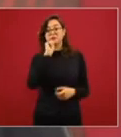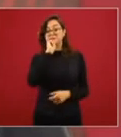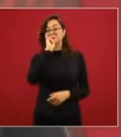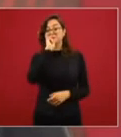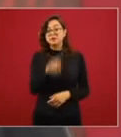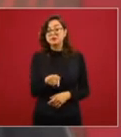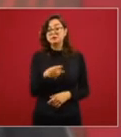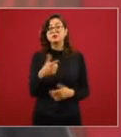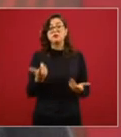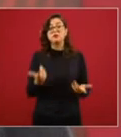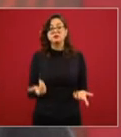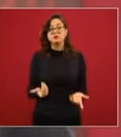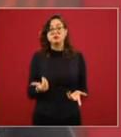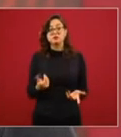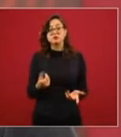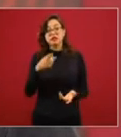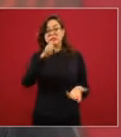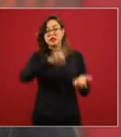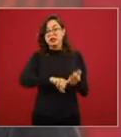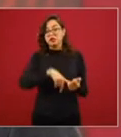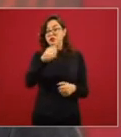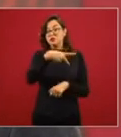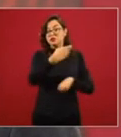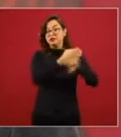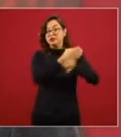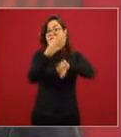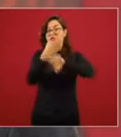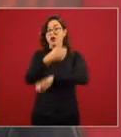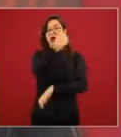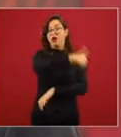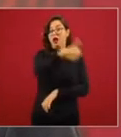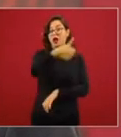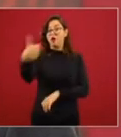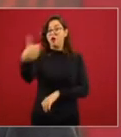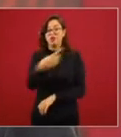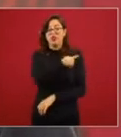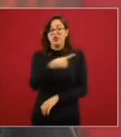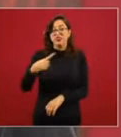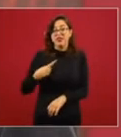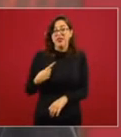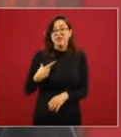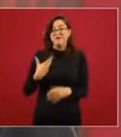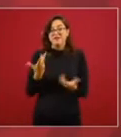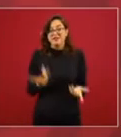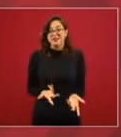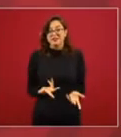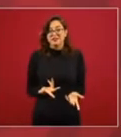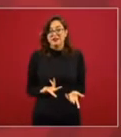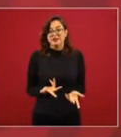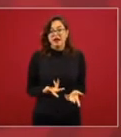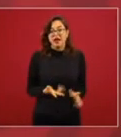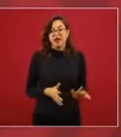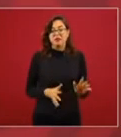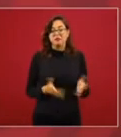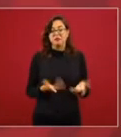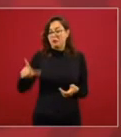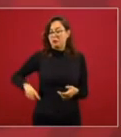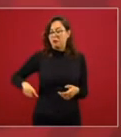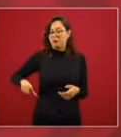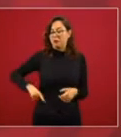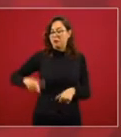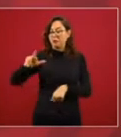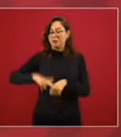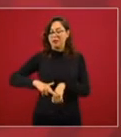porque muchos se encontraron quebrados los gobiernos